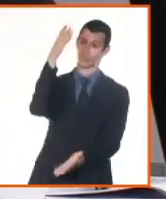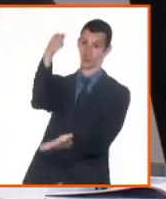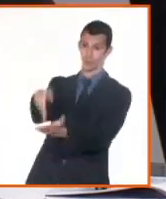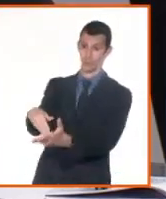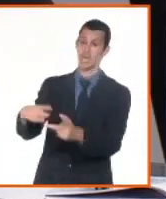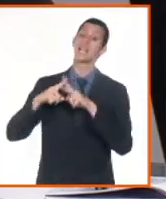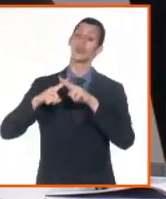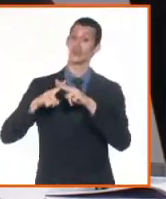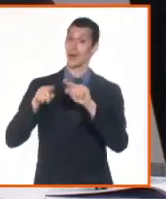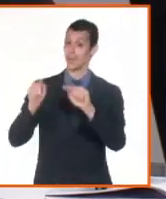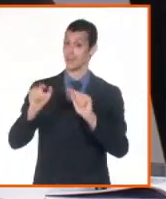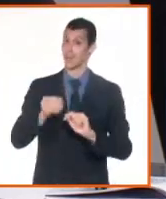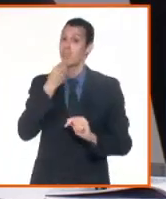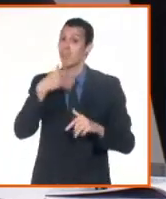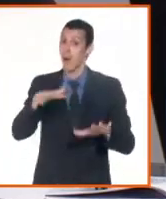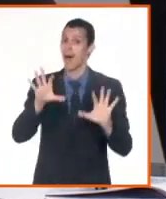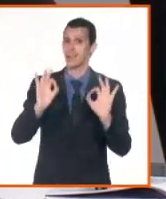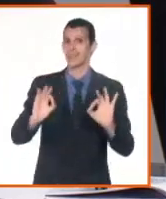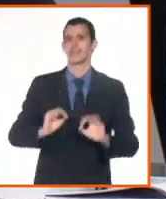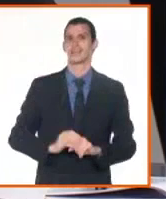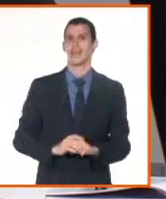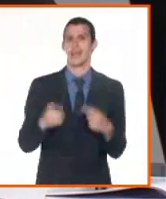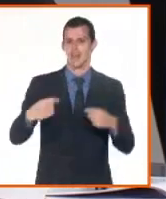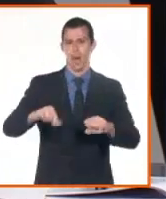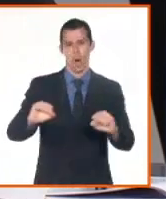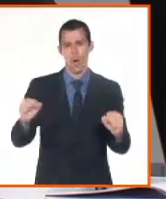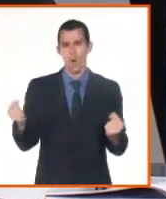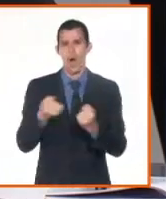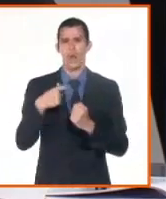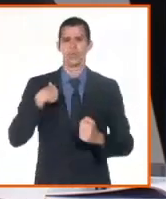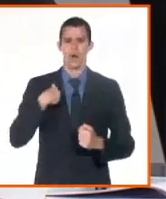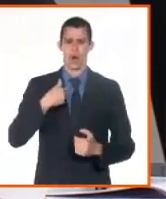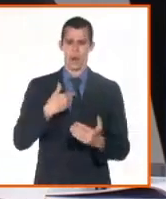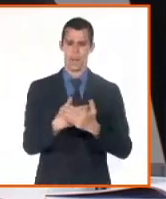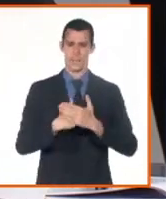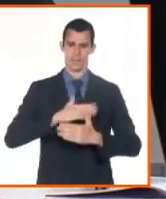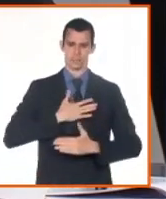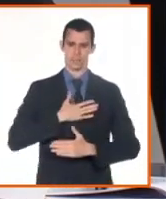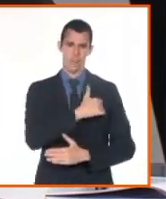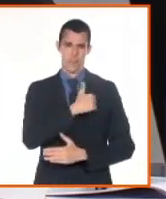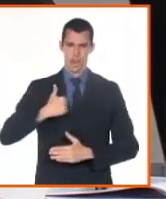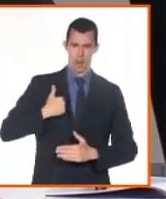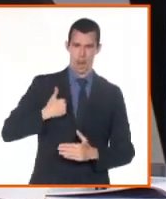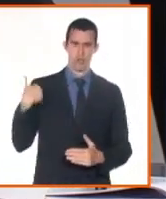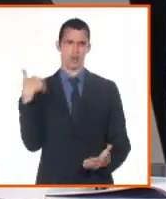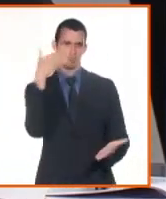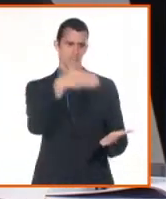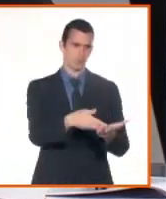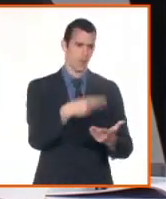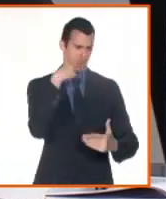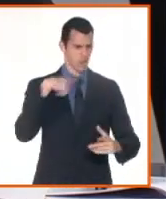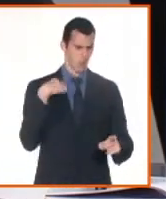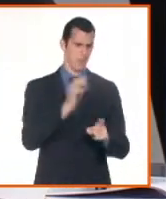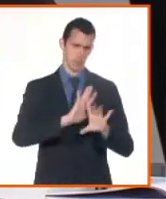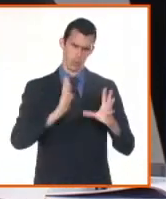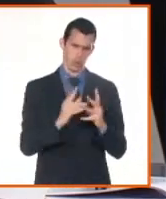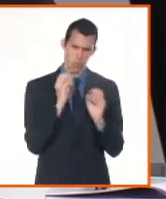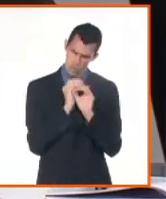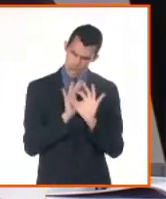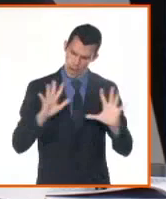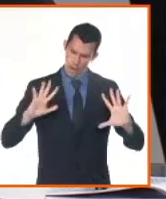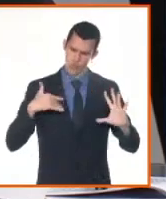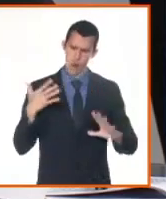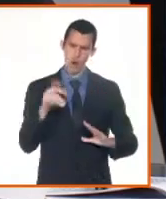jurídico mercantil, inclusive en el caso de los depósitos de los estados financieros que se realizan y se efectúan